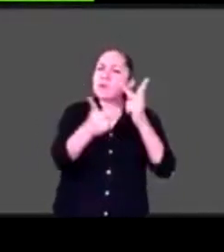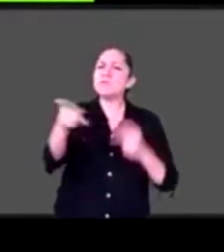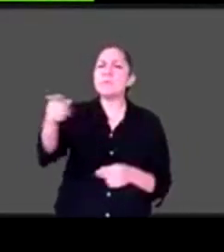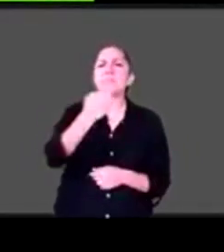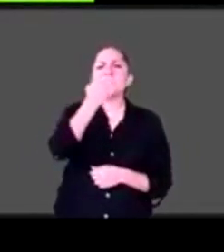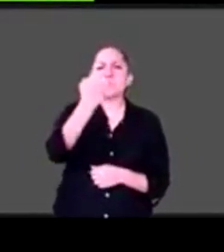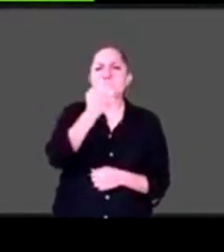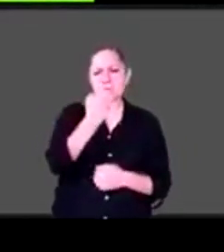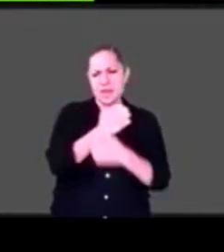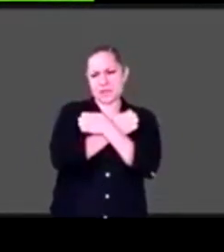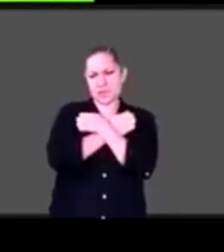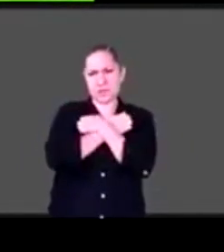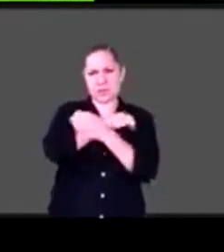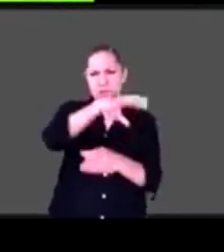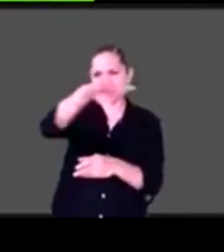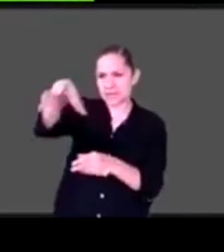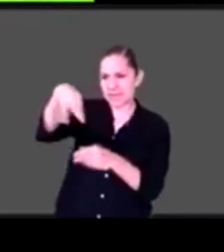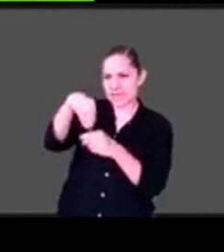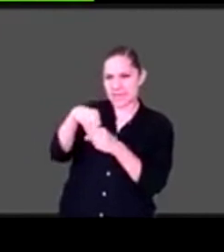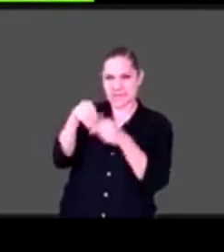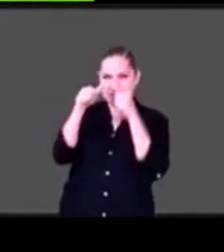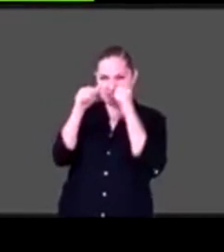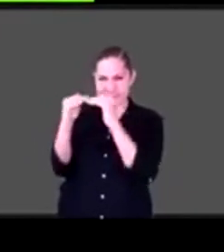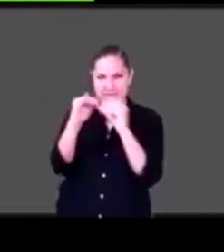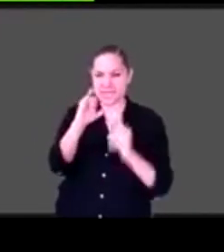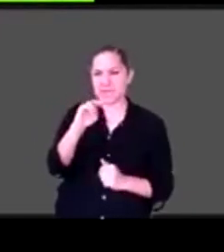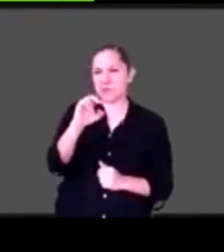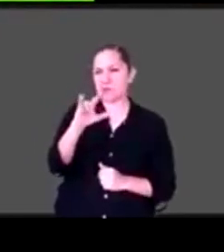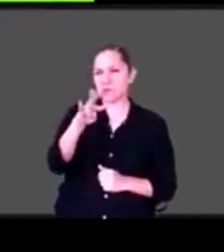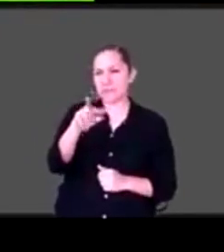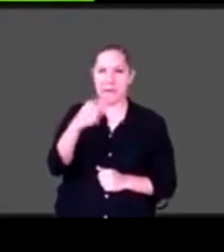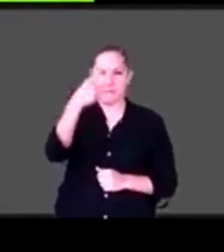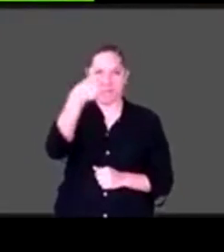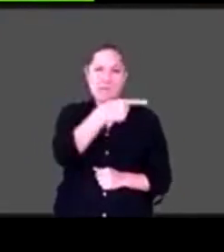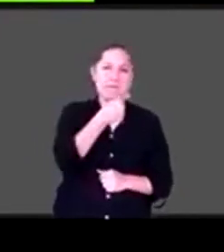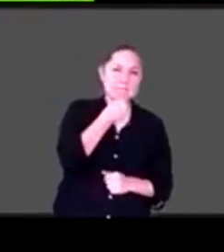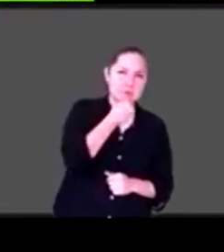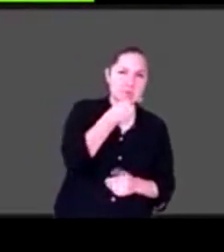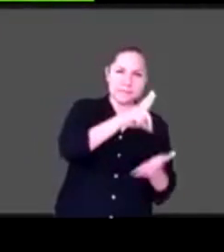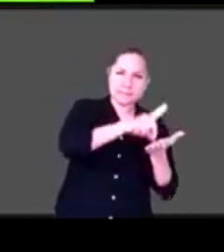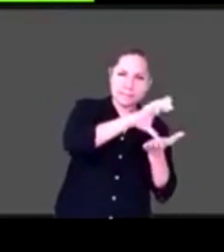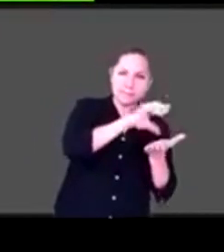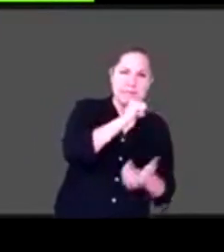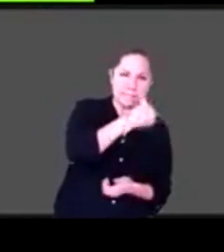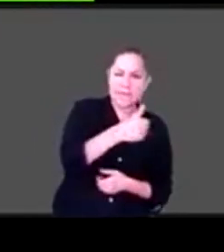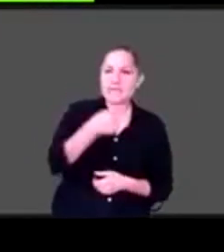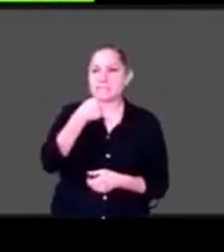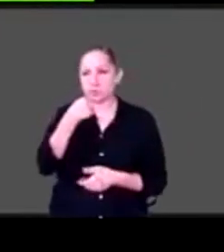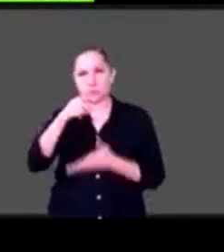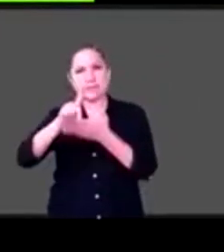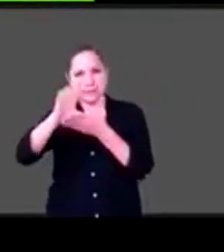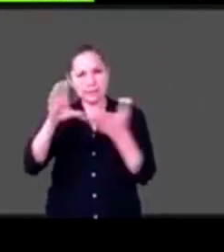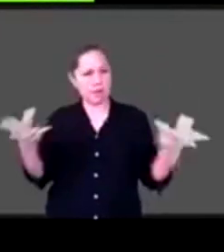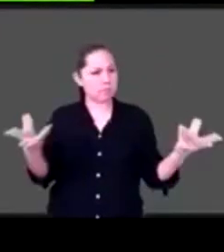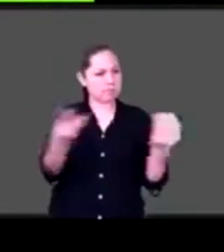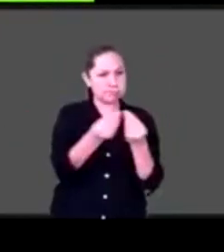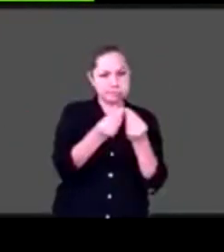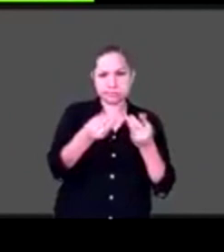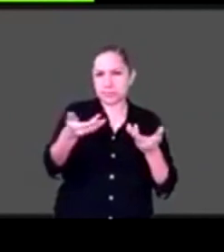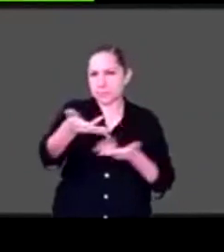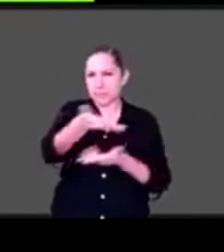aprendan niños y niñas con y sin discapacidad, en épocas normales y ahora en épocas de pandemia.